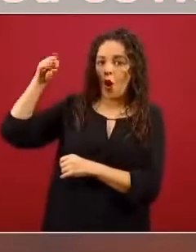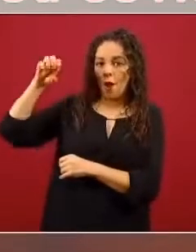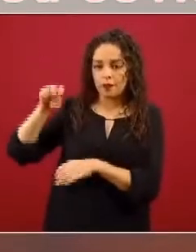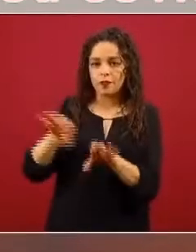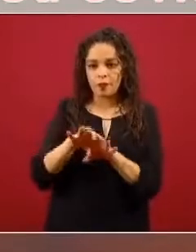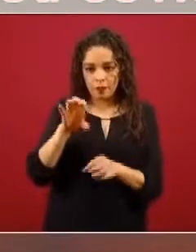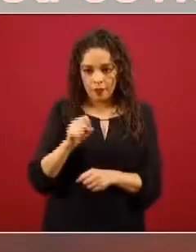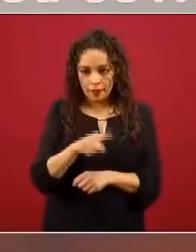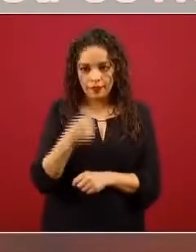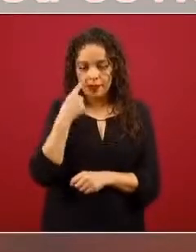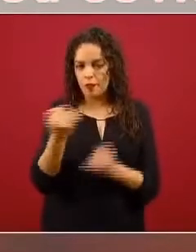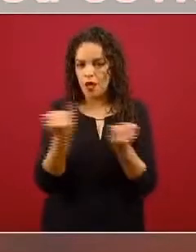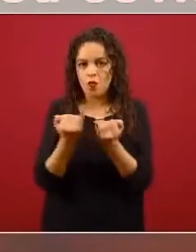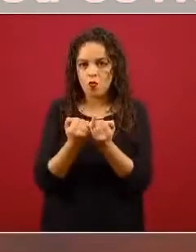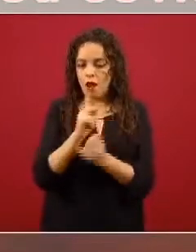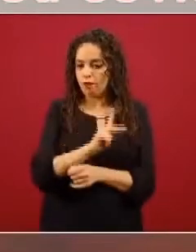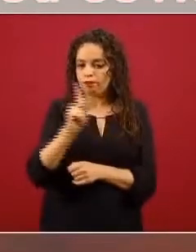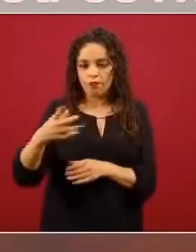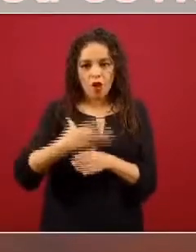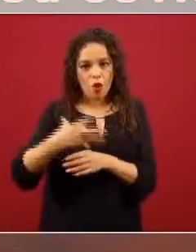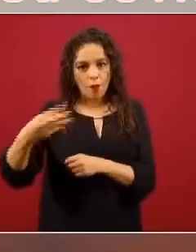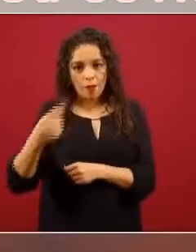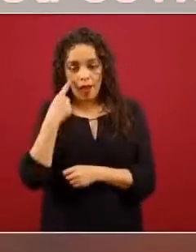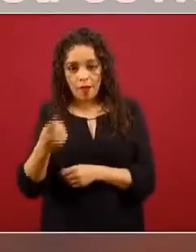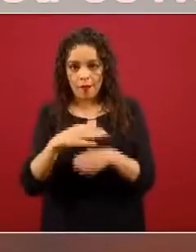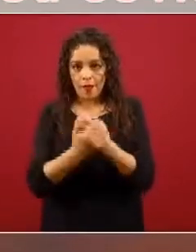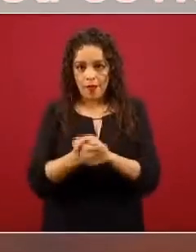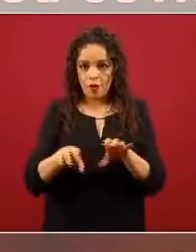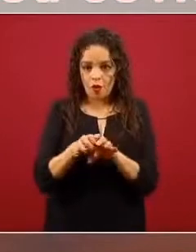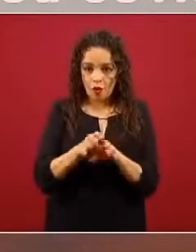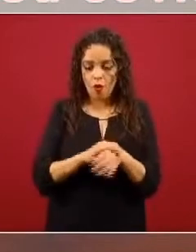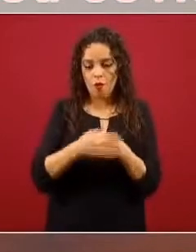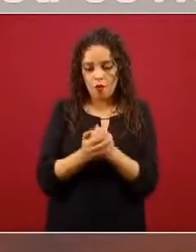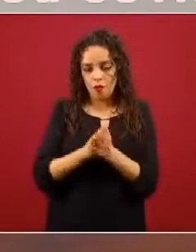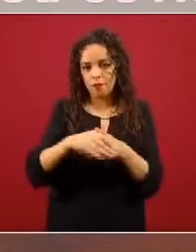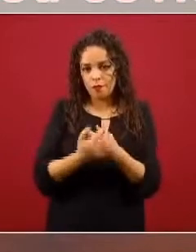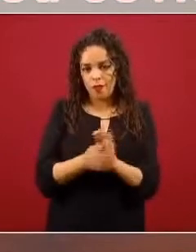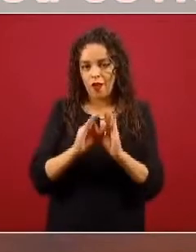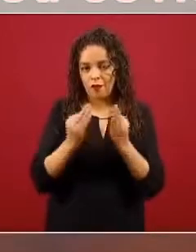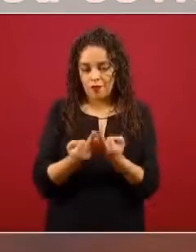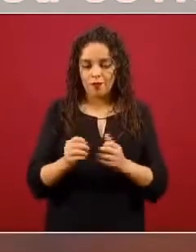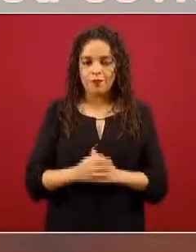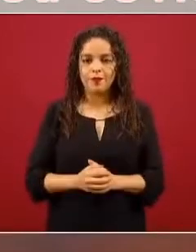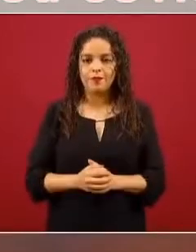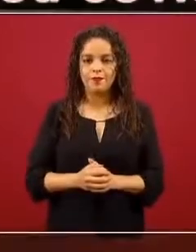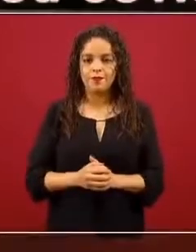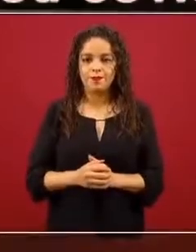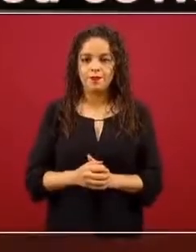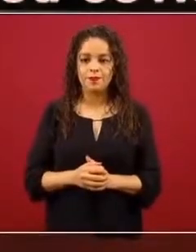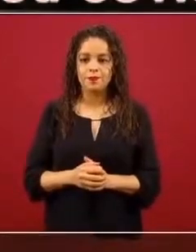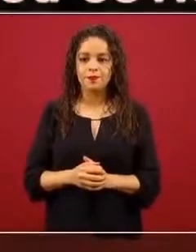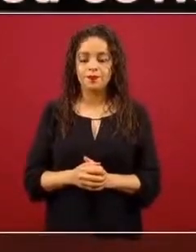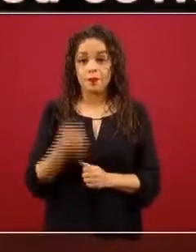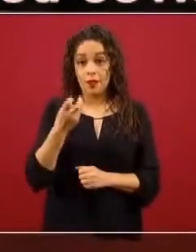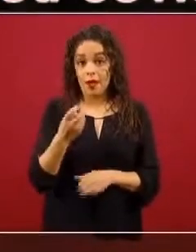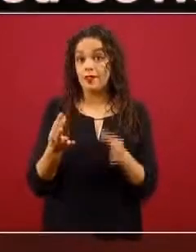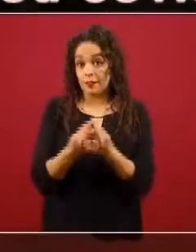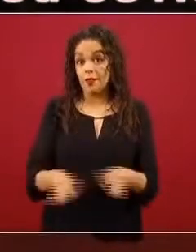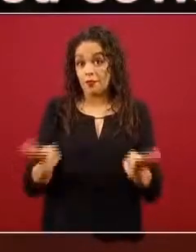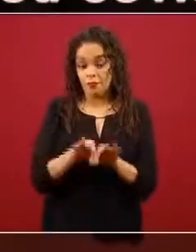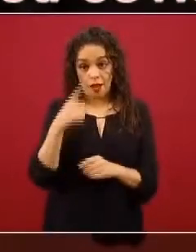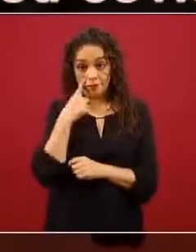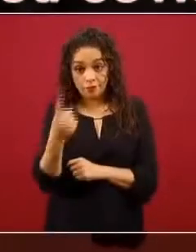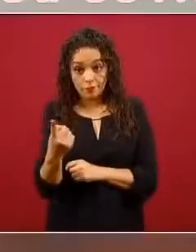la superficie completa de sus manos. Entonces, es muy importante.